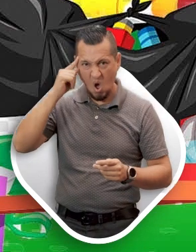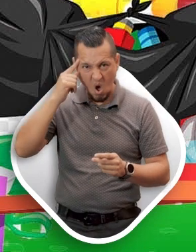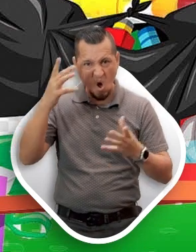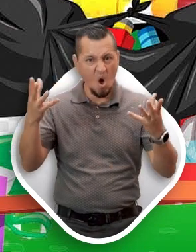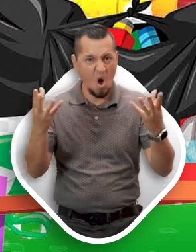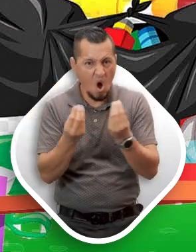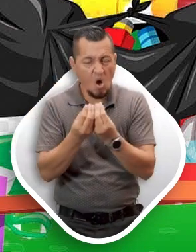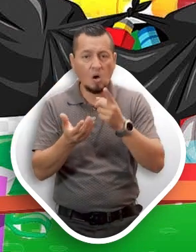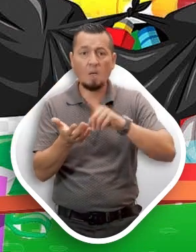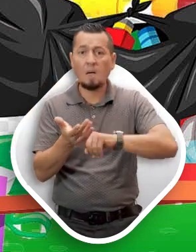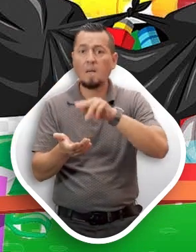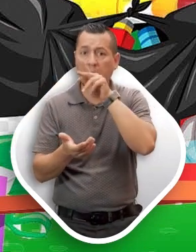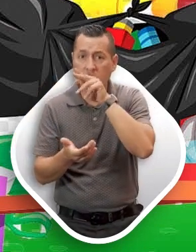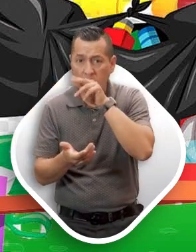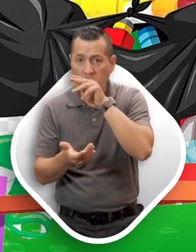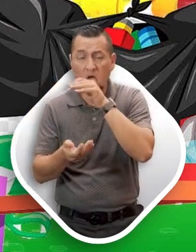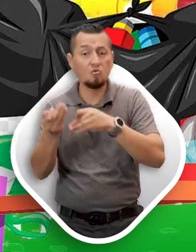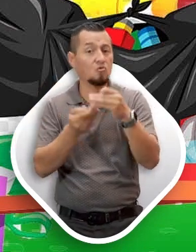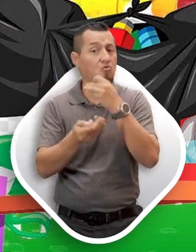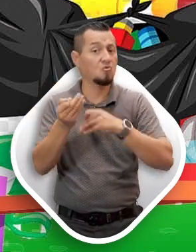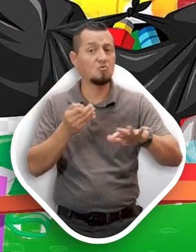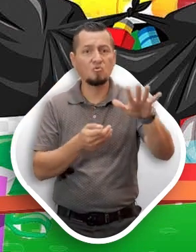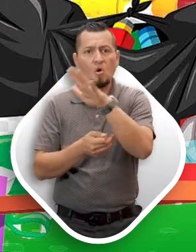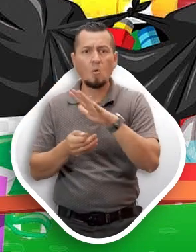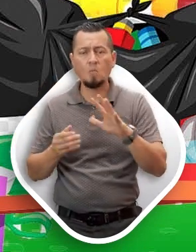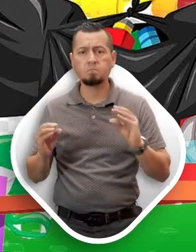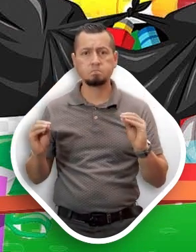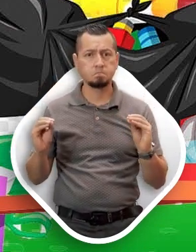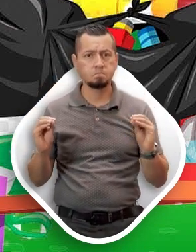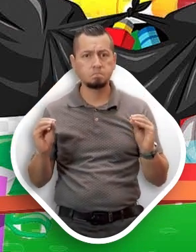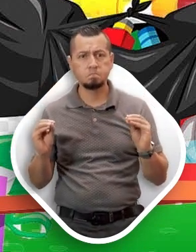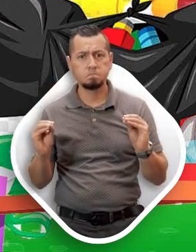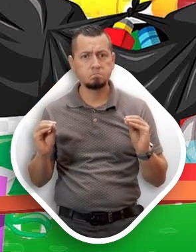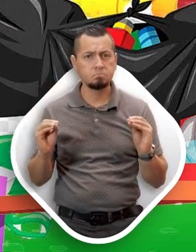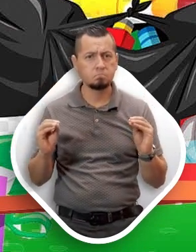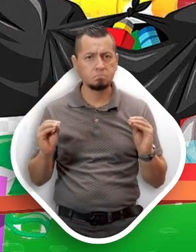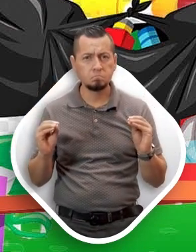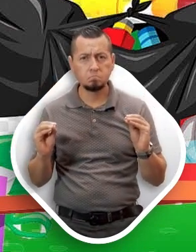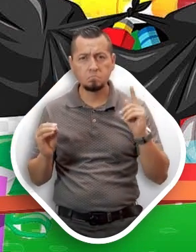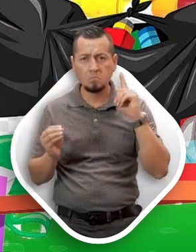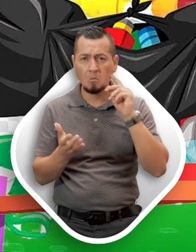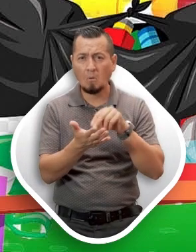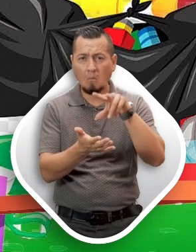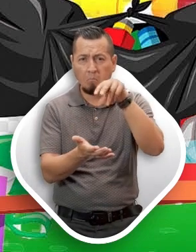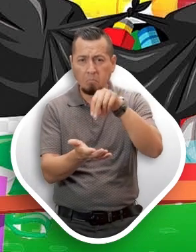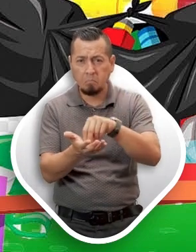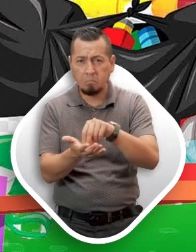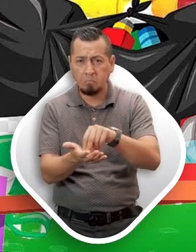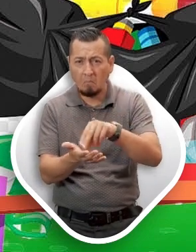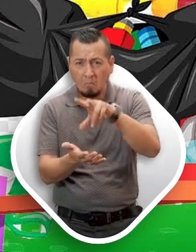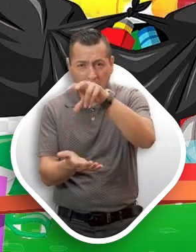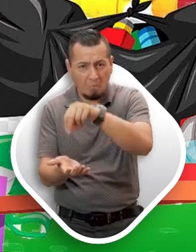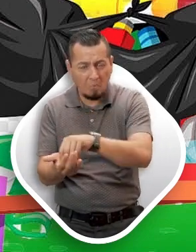preocupación. Todos se quedaron callados. Solo se escuchaban los grillos.